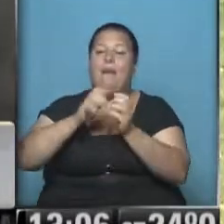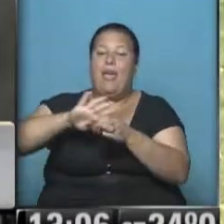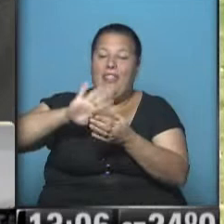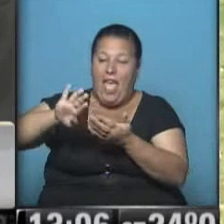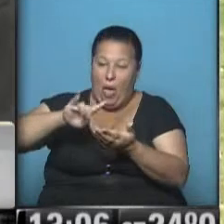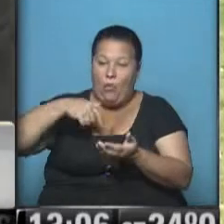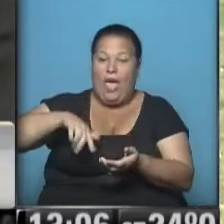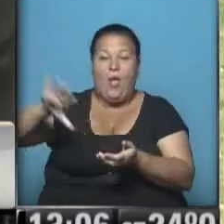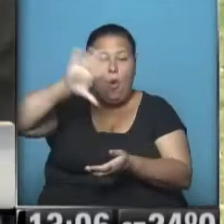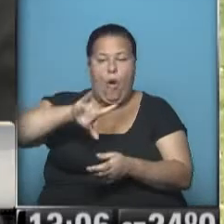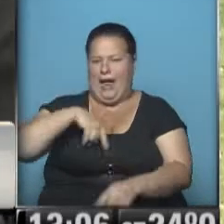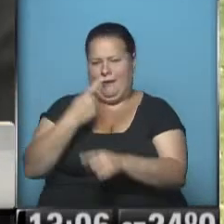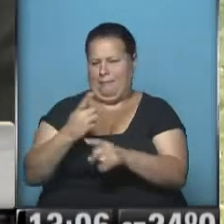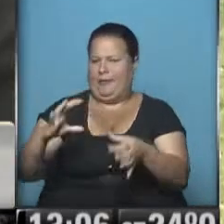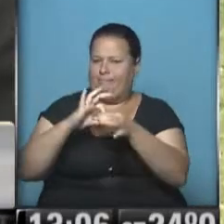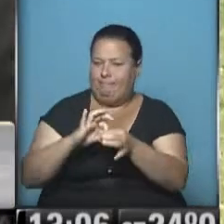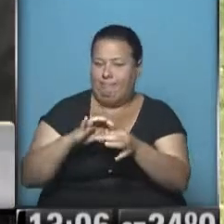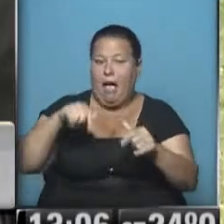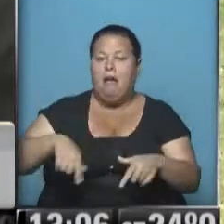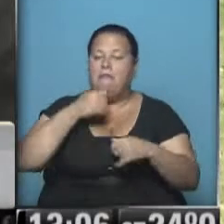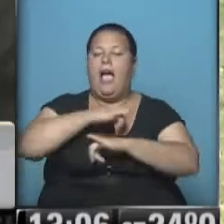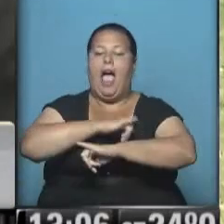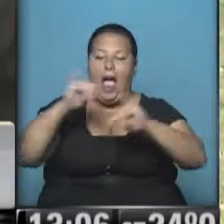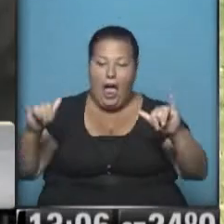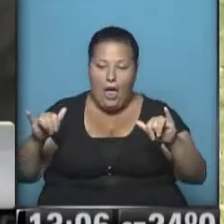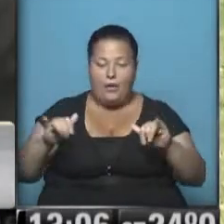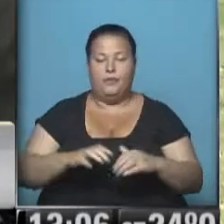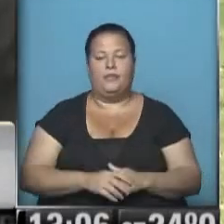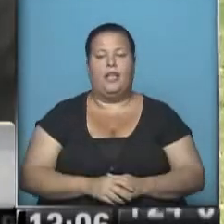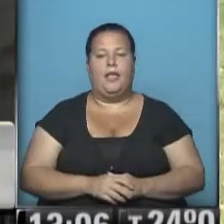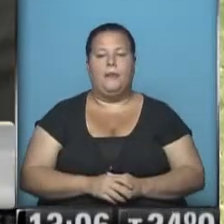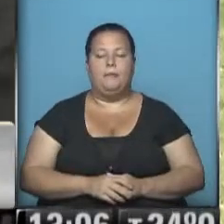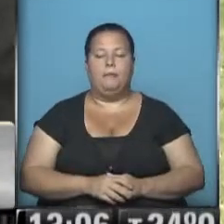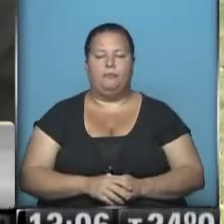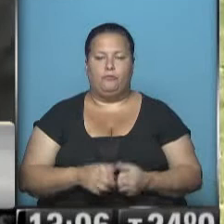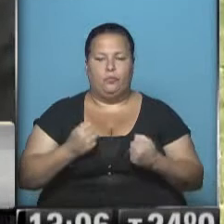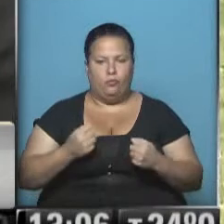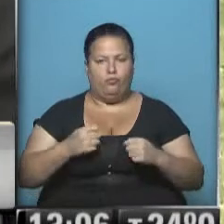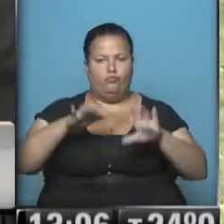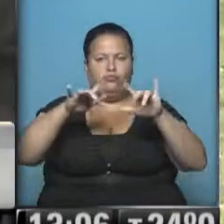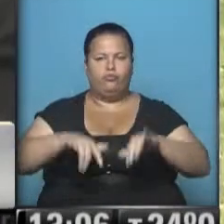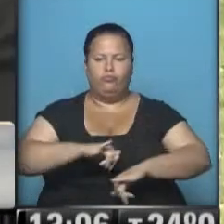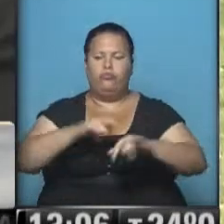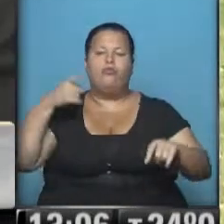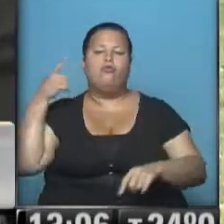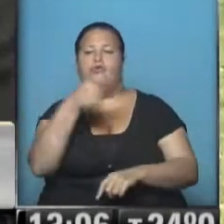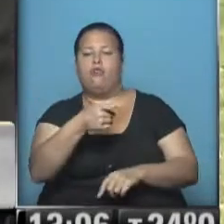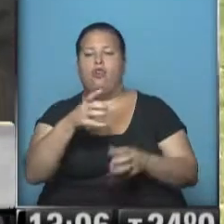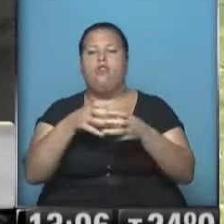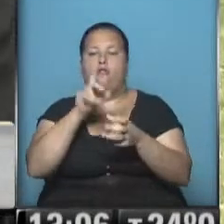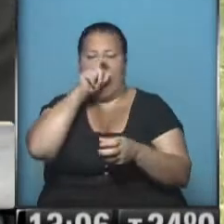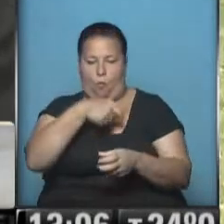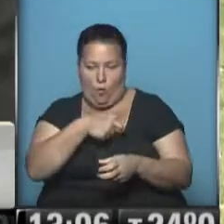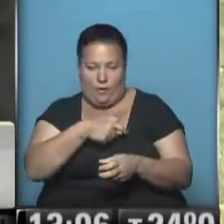deudas en la región. Por lo tanto, emitieron un comunicado muy fuerte contra los fondos